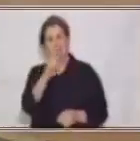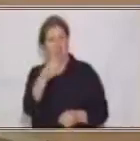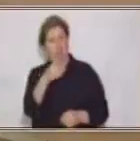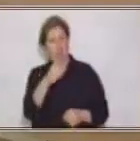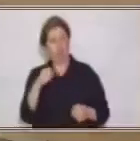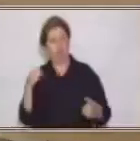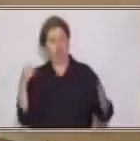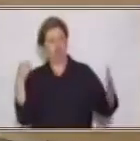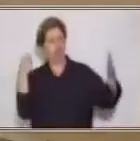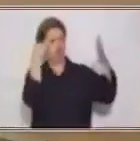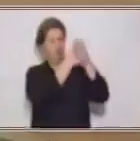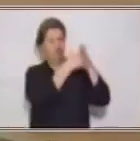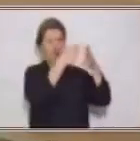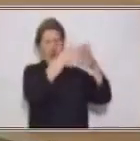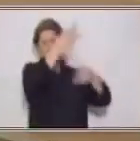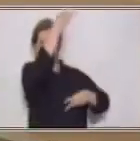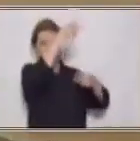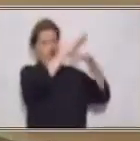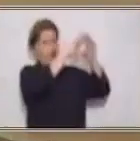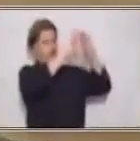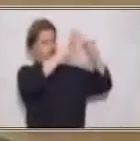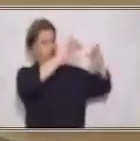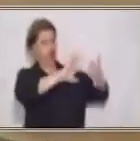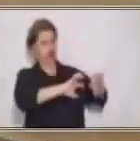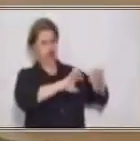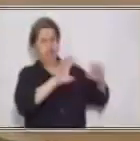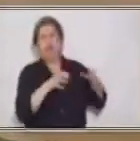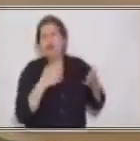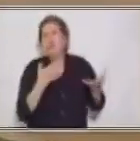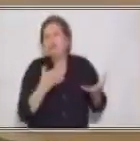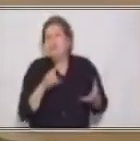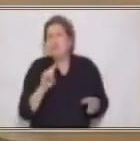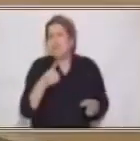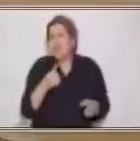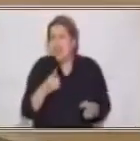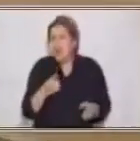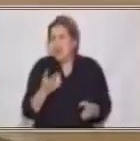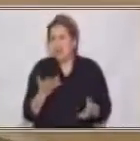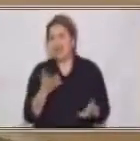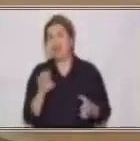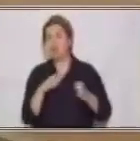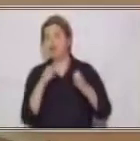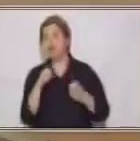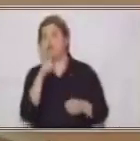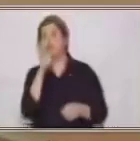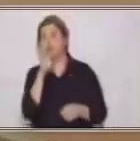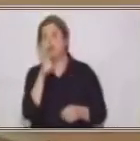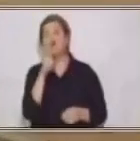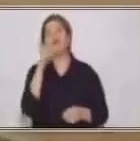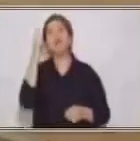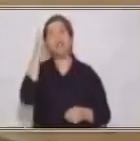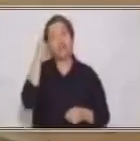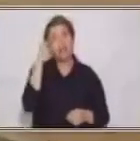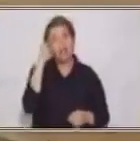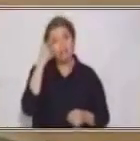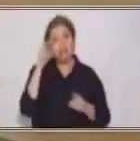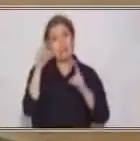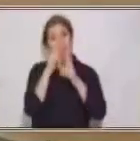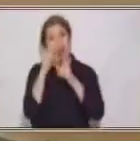Pedro o fue Octavio? ¿Qué preposición o qué conjunción? Va ahí.